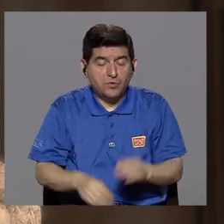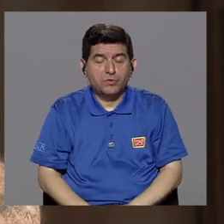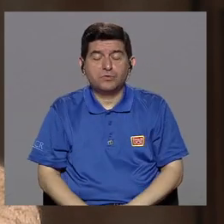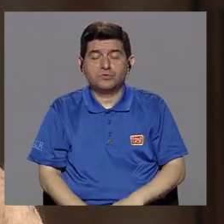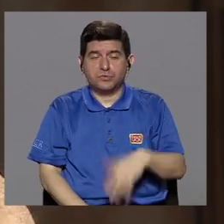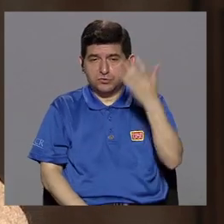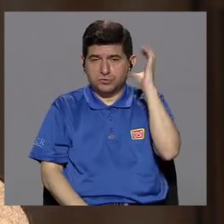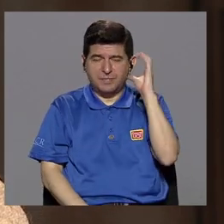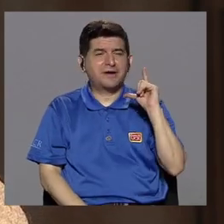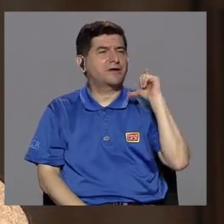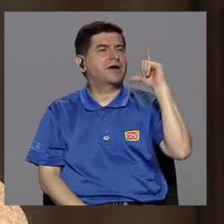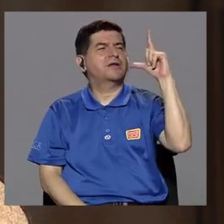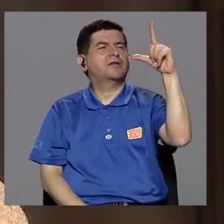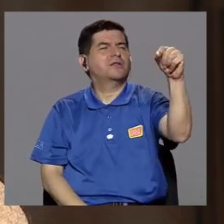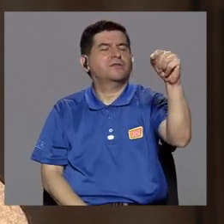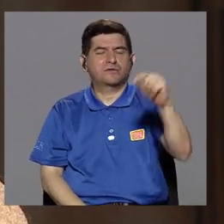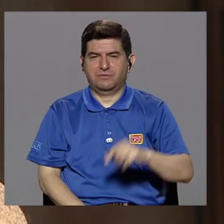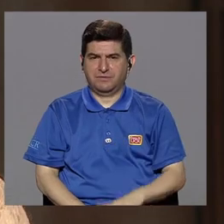rurales,